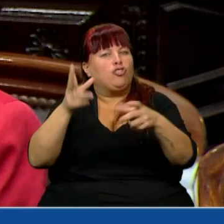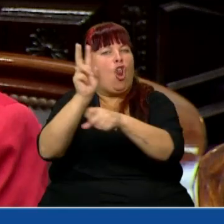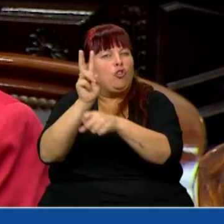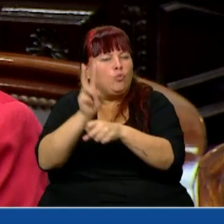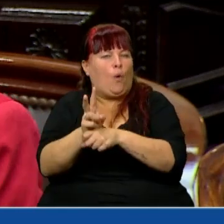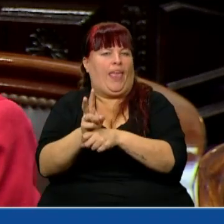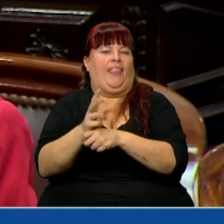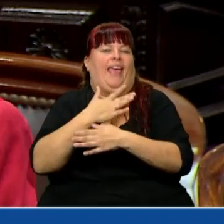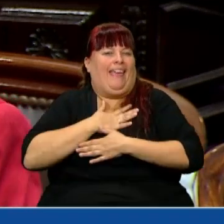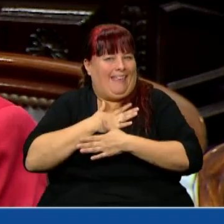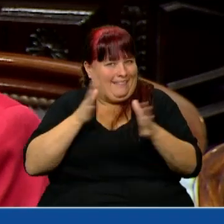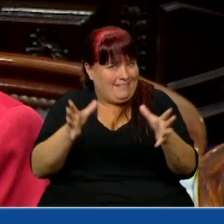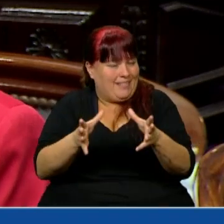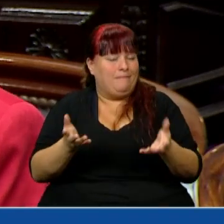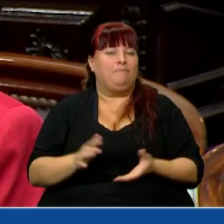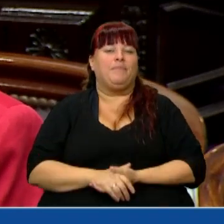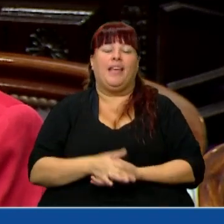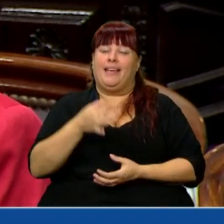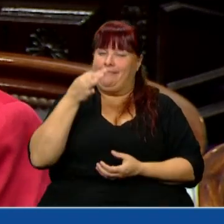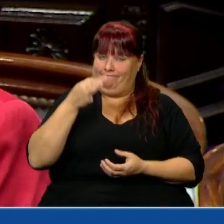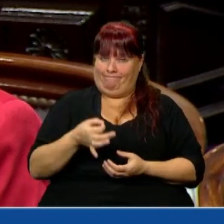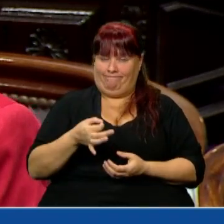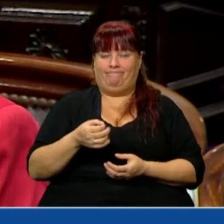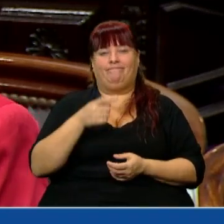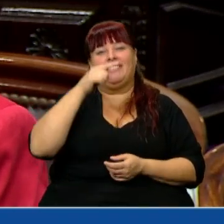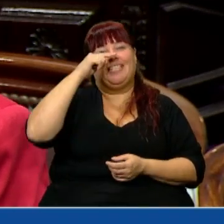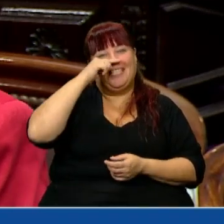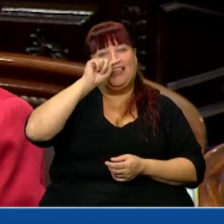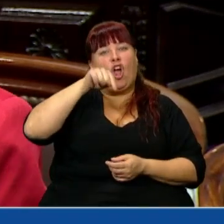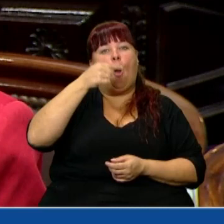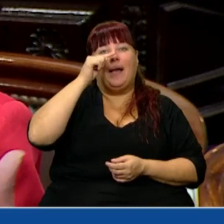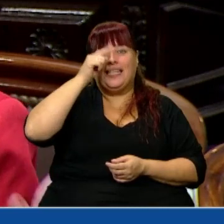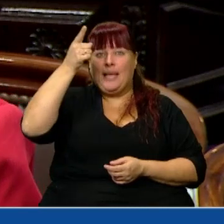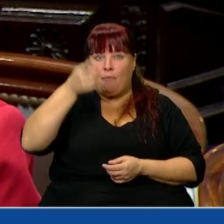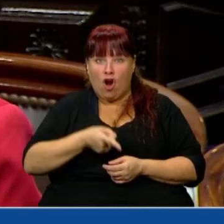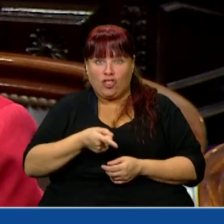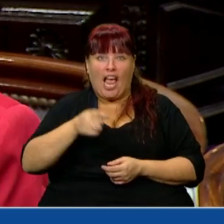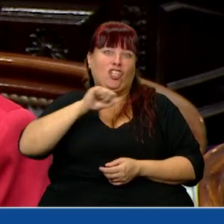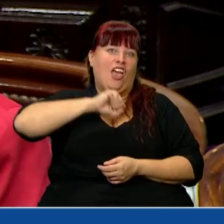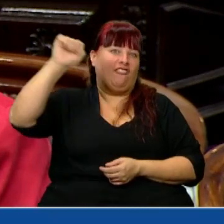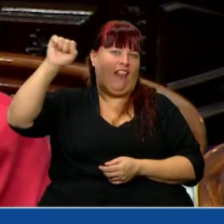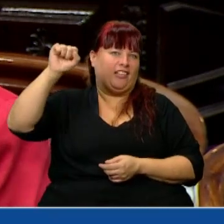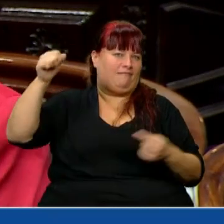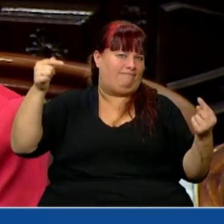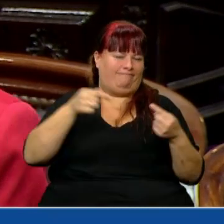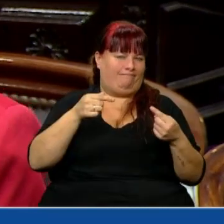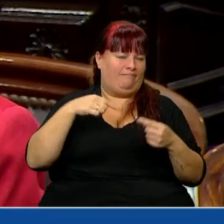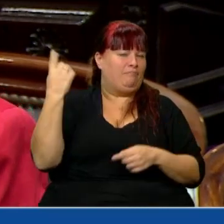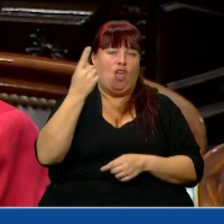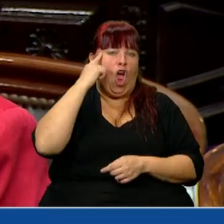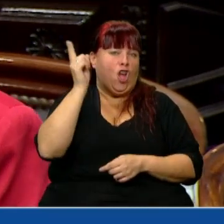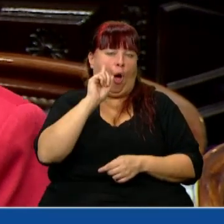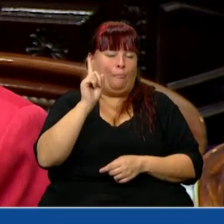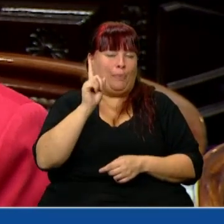los cuide y los quiere, cuando tenemos un 7.7% de inflación. Nadie